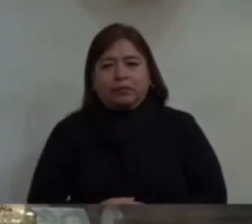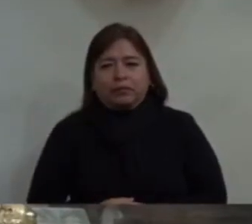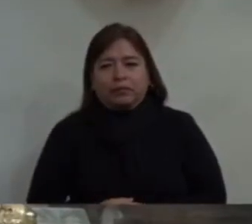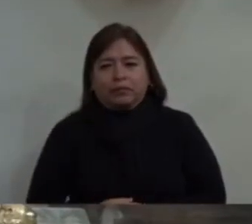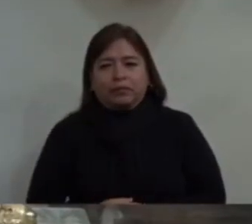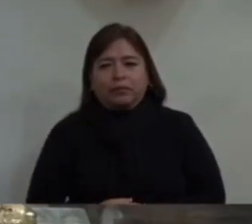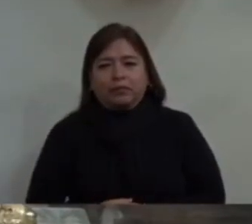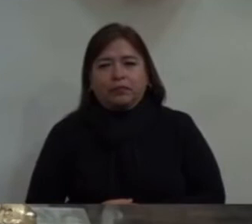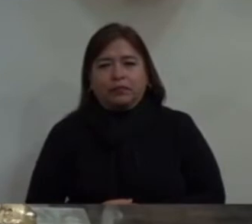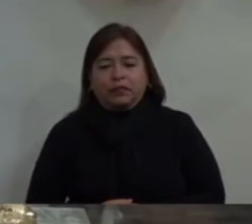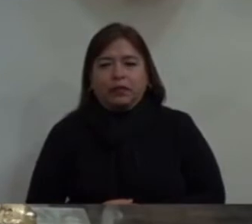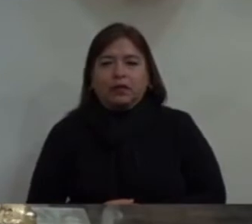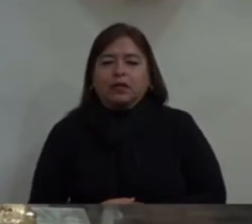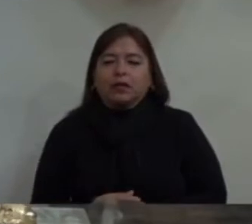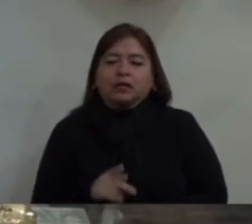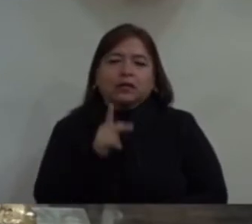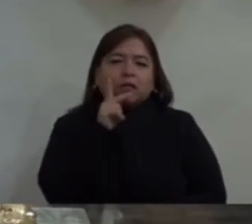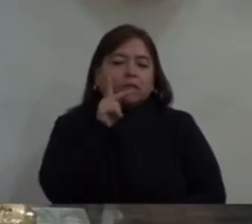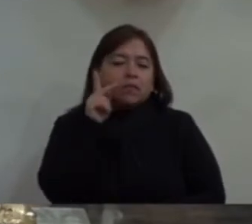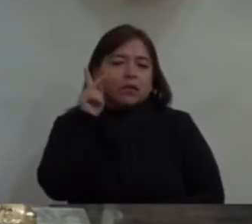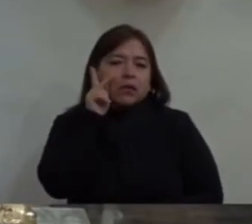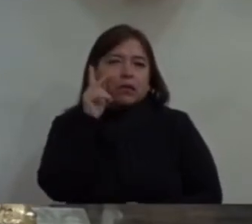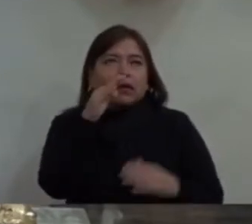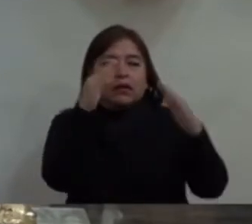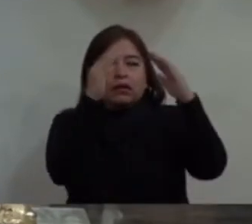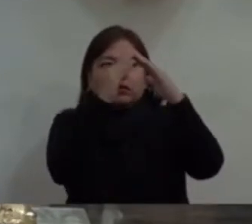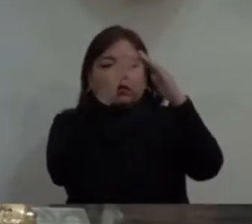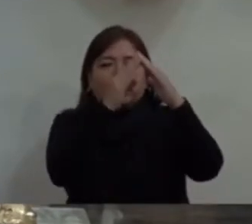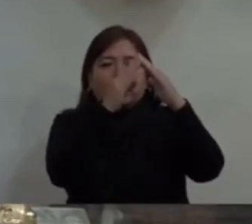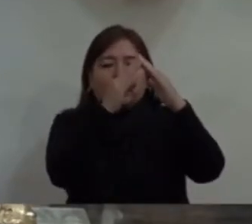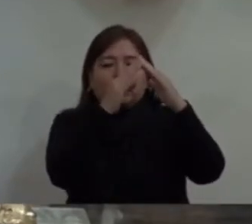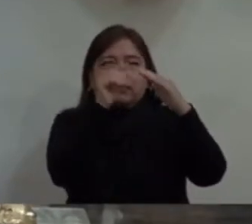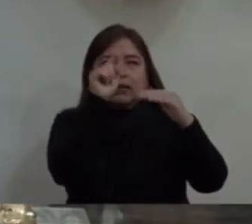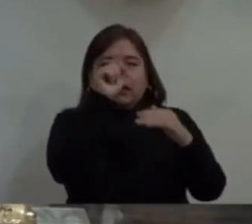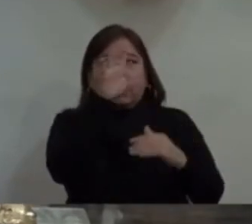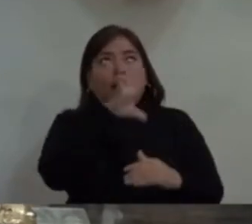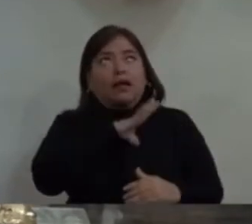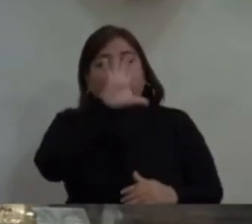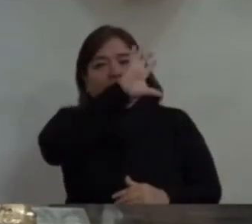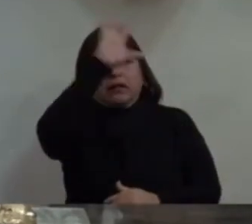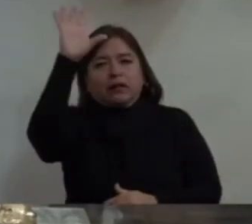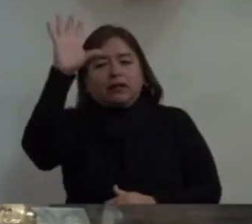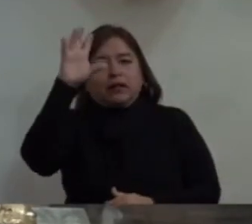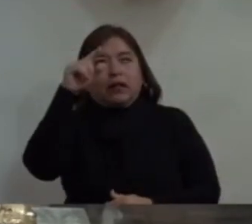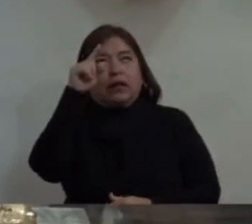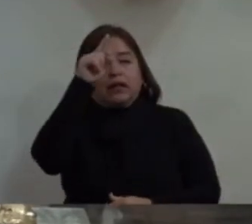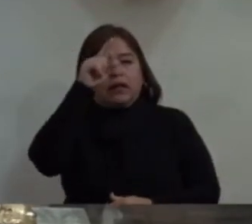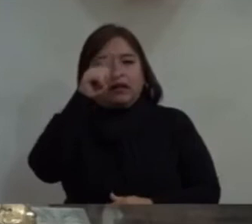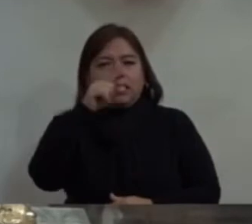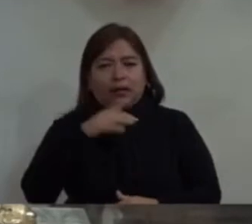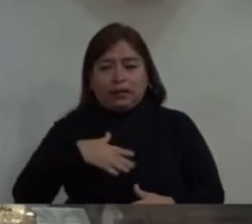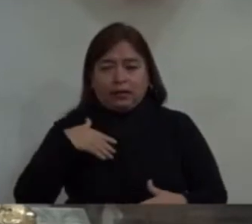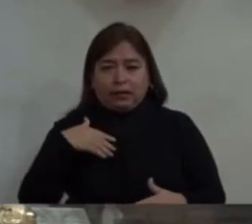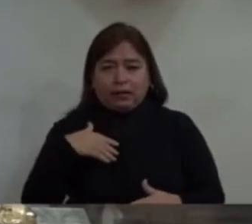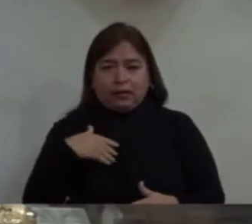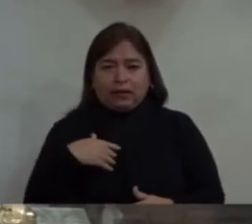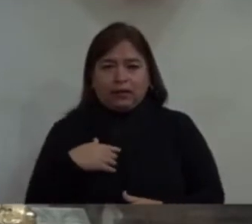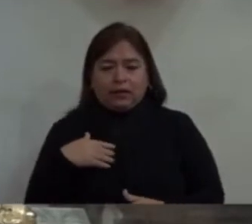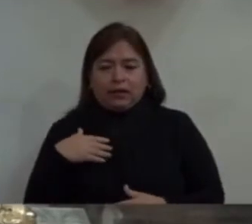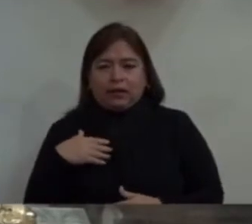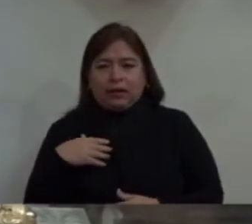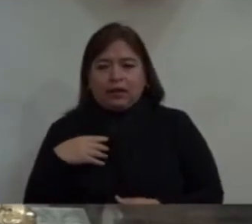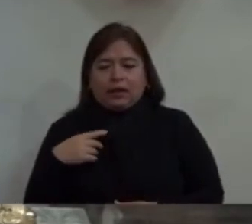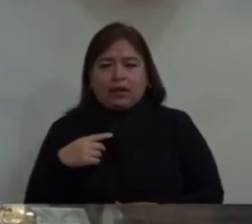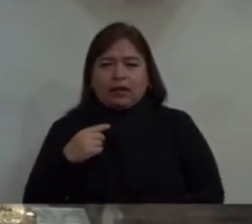Pero el que la habita, es el ser humano. El que la disfruta, es el ser